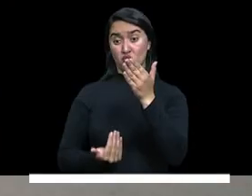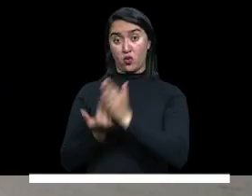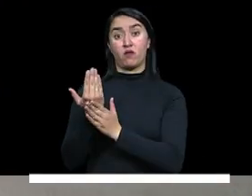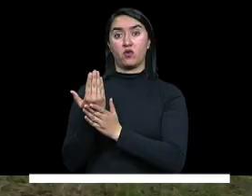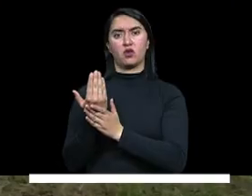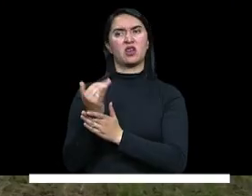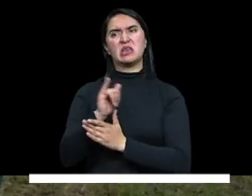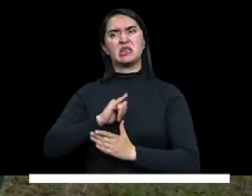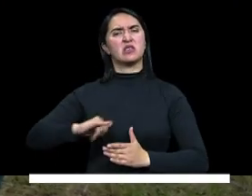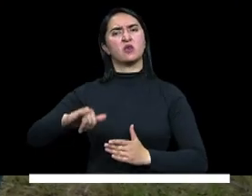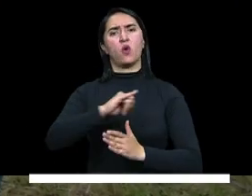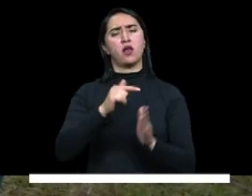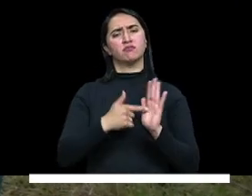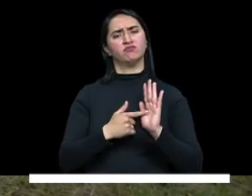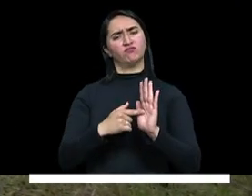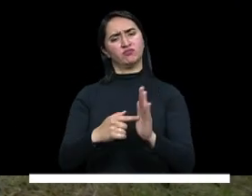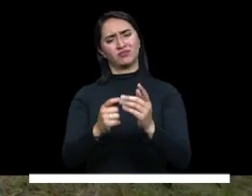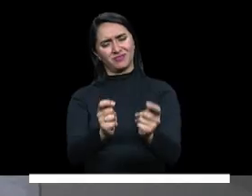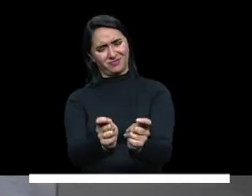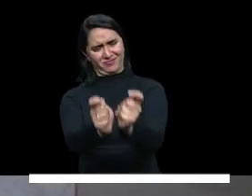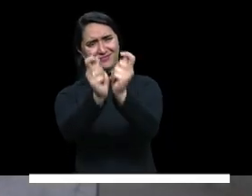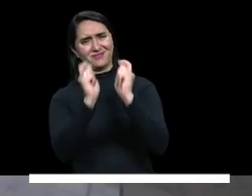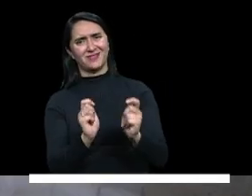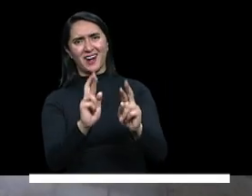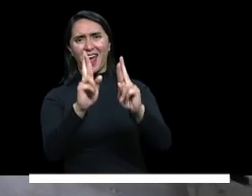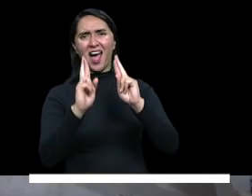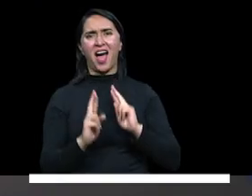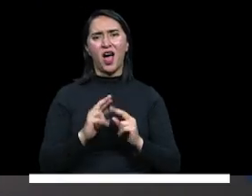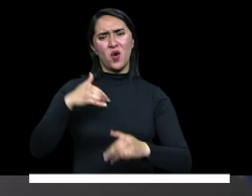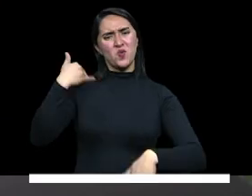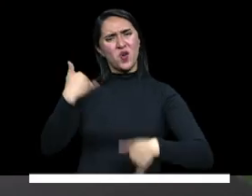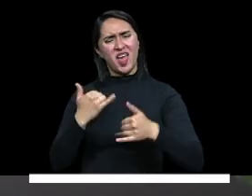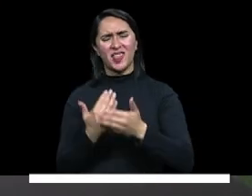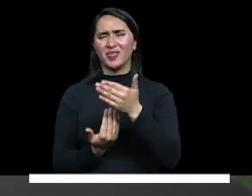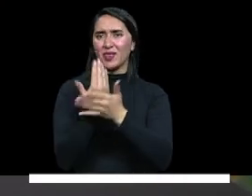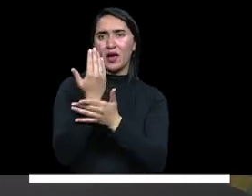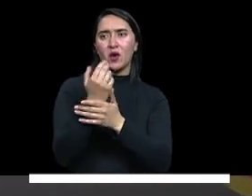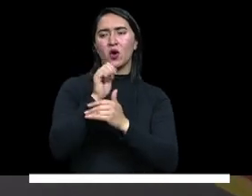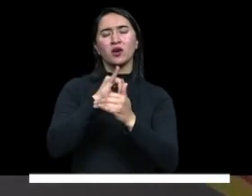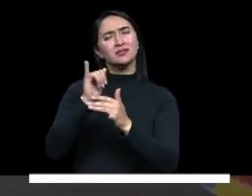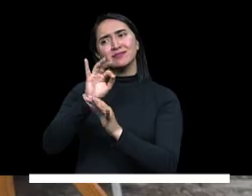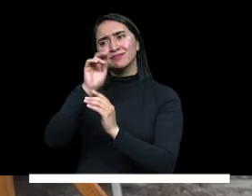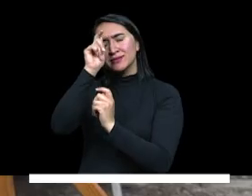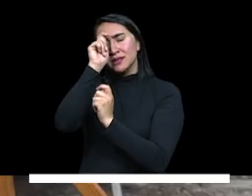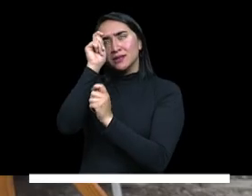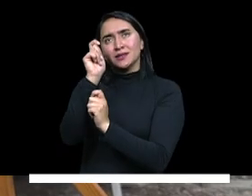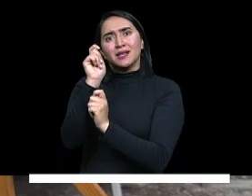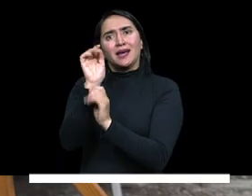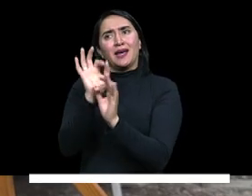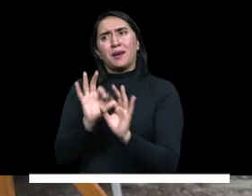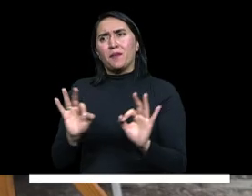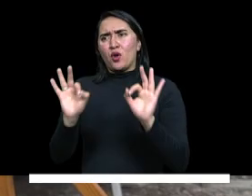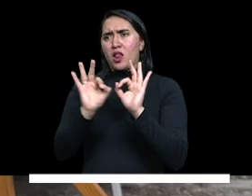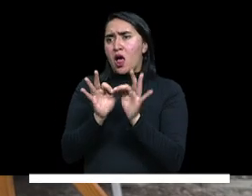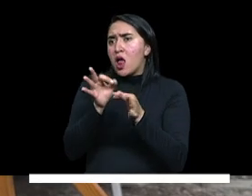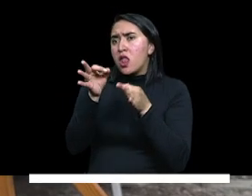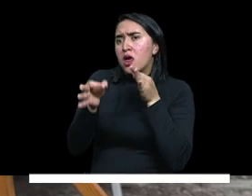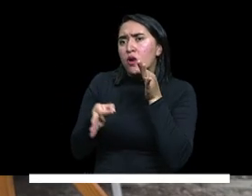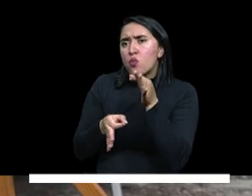como tener un regalo, un juguete nuevo, el que tú le vas a dar ese valor, ese cuidado,